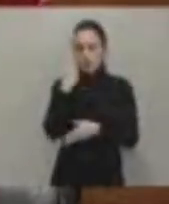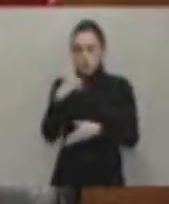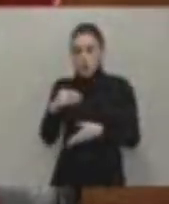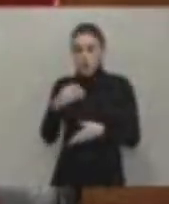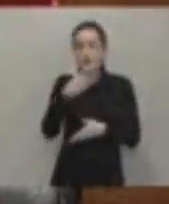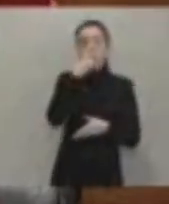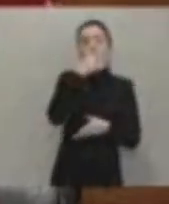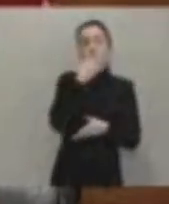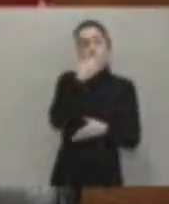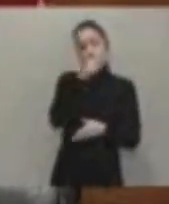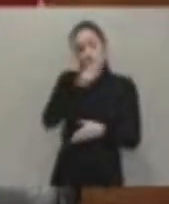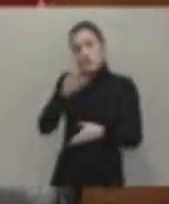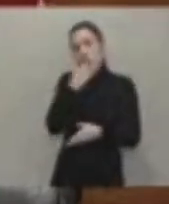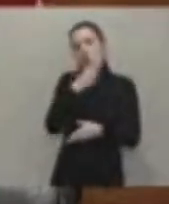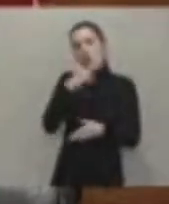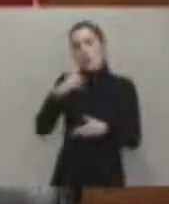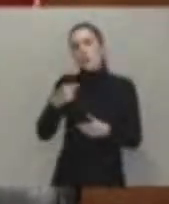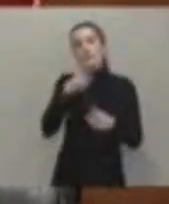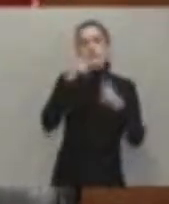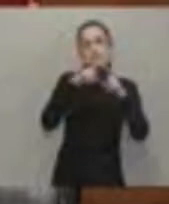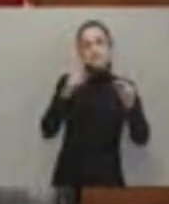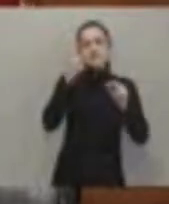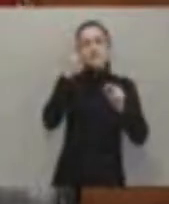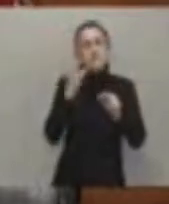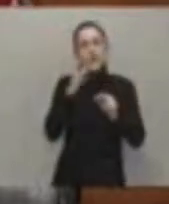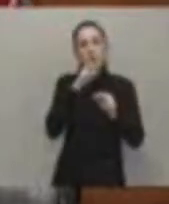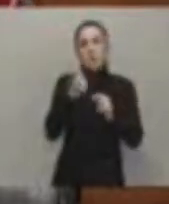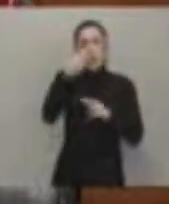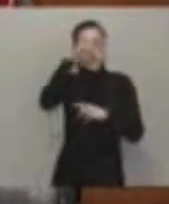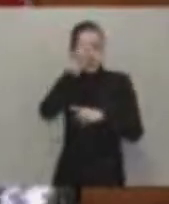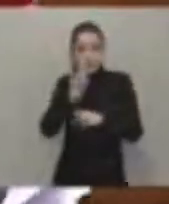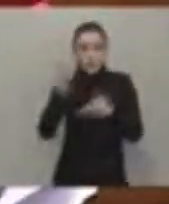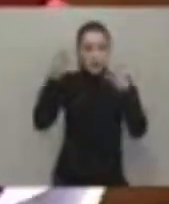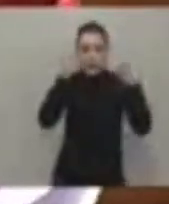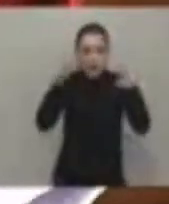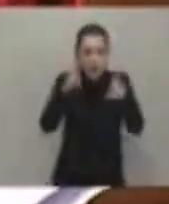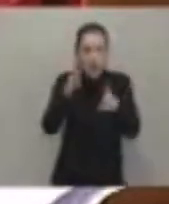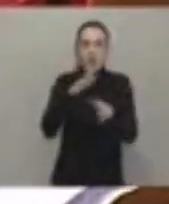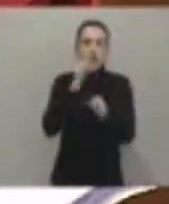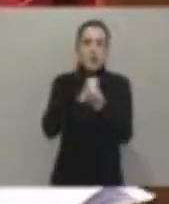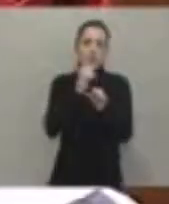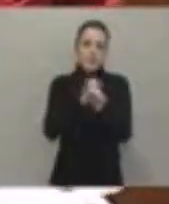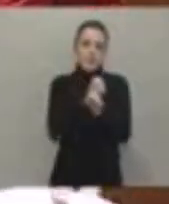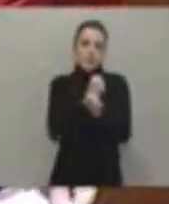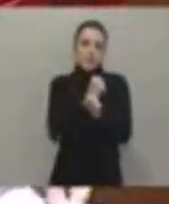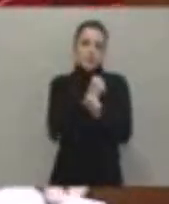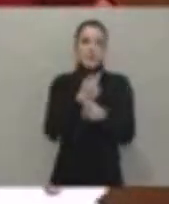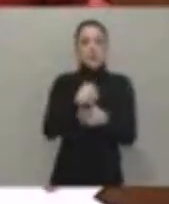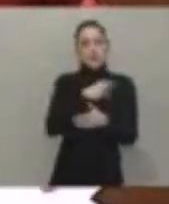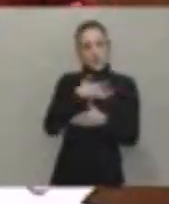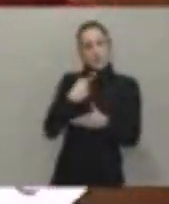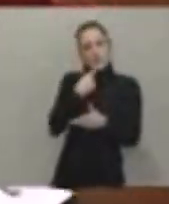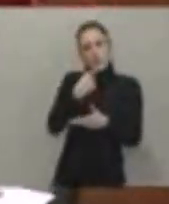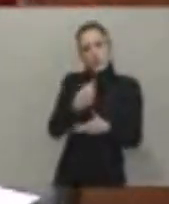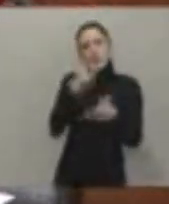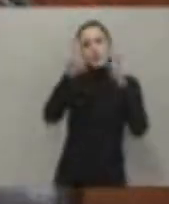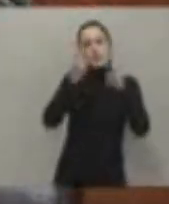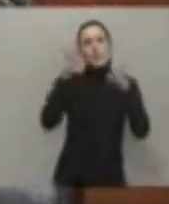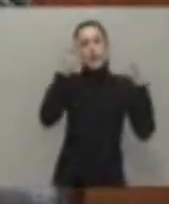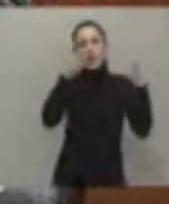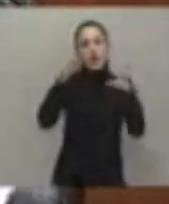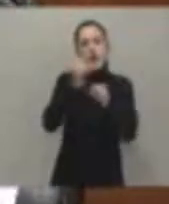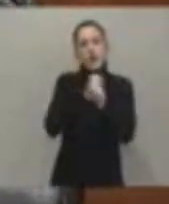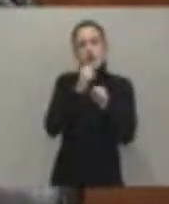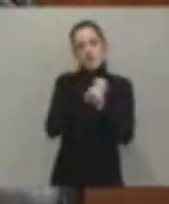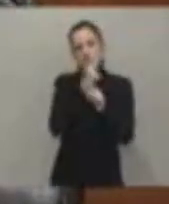jóvenes asturianos que no han sabido orientar para el empleo. Y déjeme que le diga en la orientación para el empleo